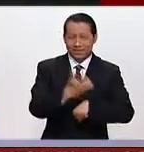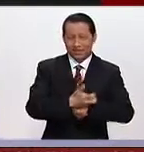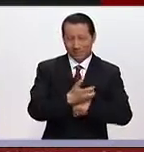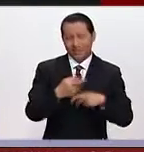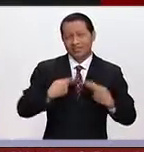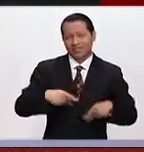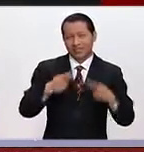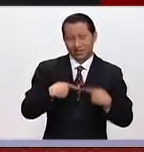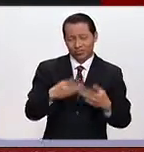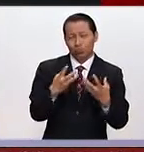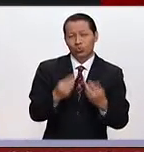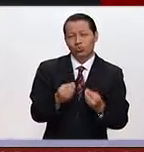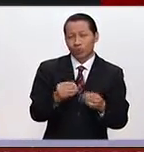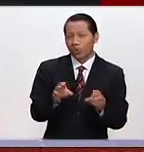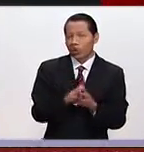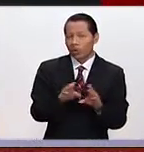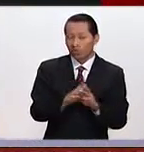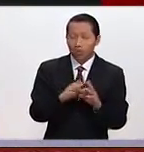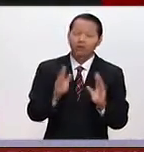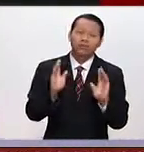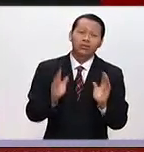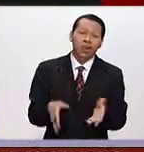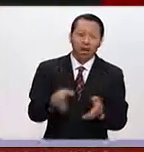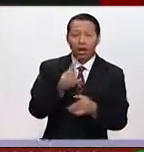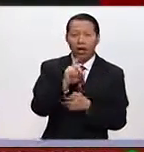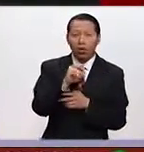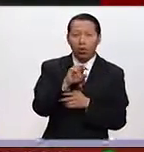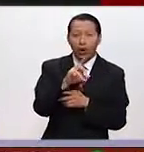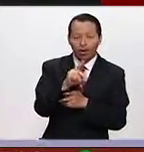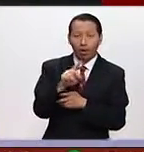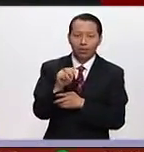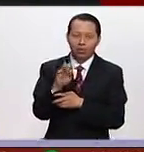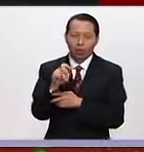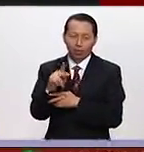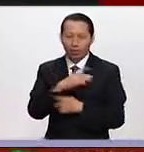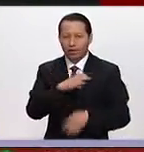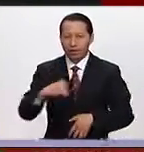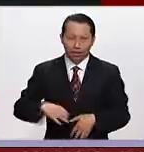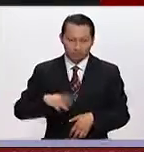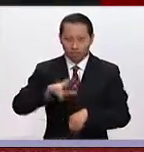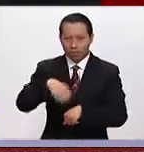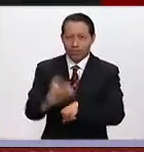es ya el candidato republicano a la presidencia de los Estados Unidos.